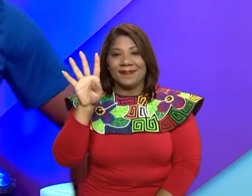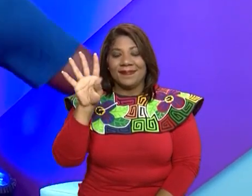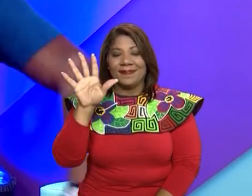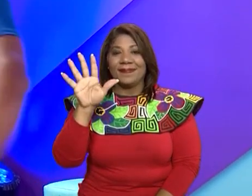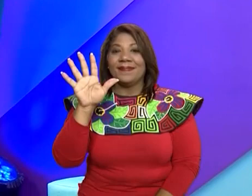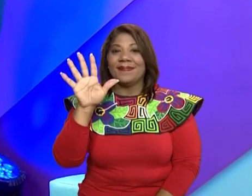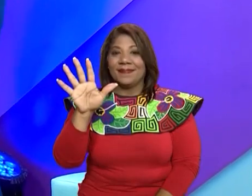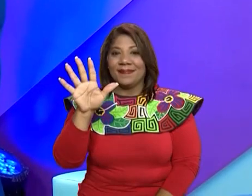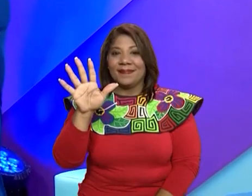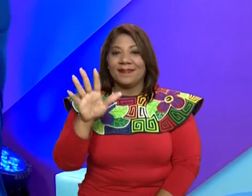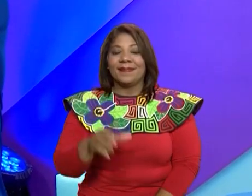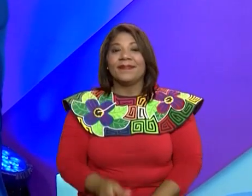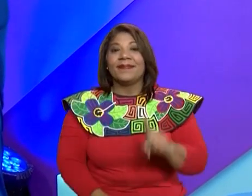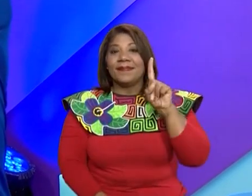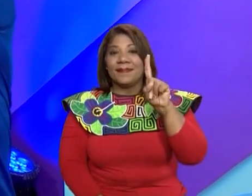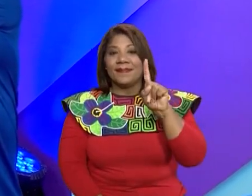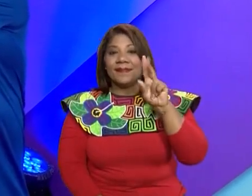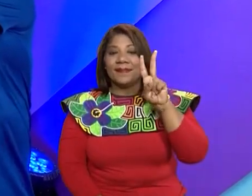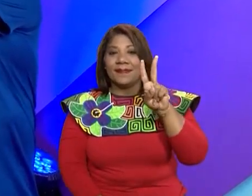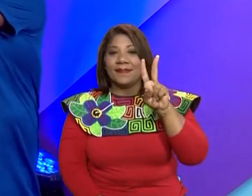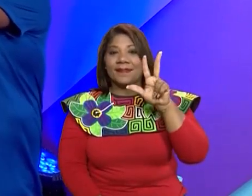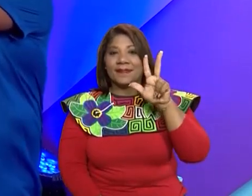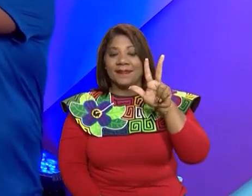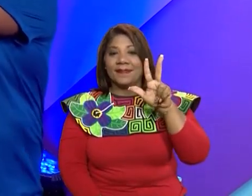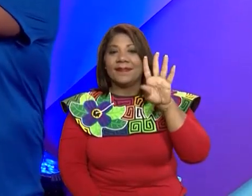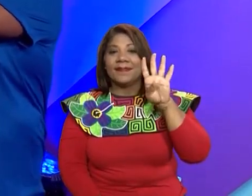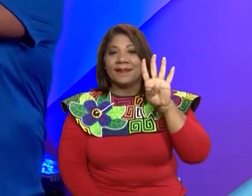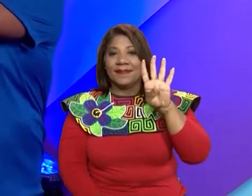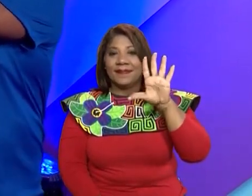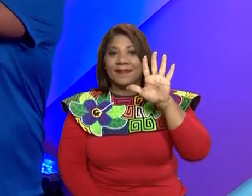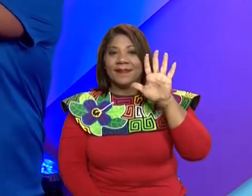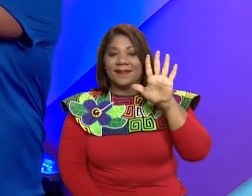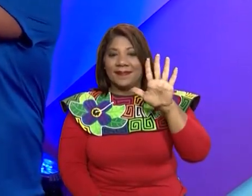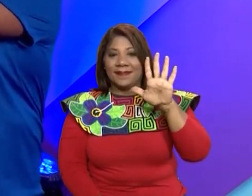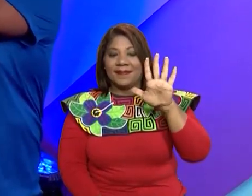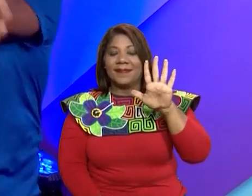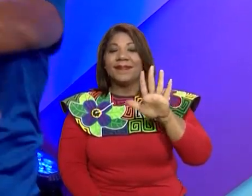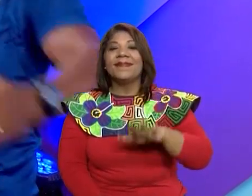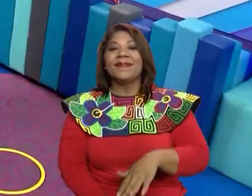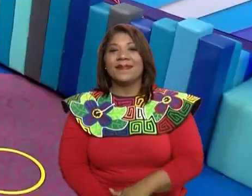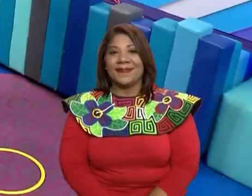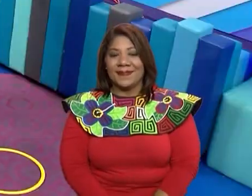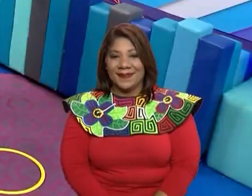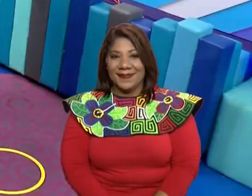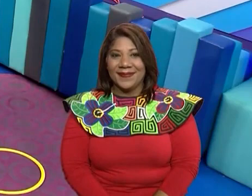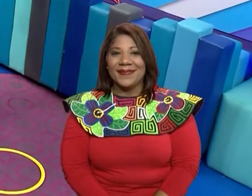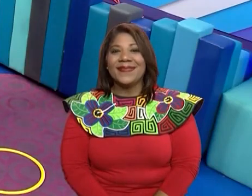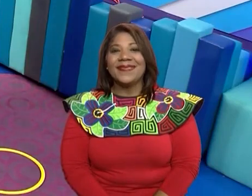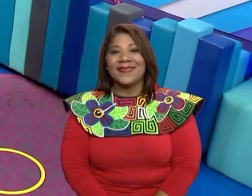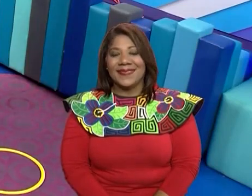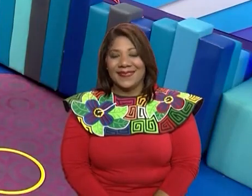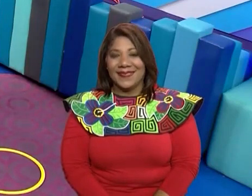cinco. Un, dos, tres, cuatro y cinco.